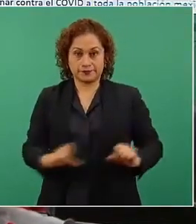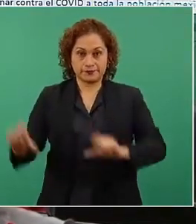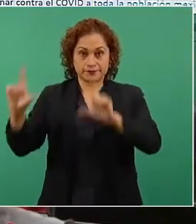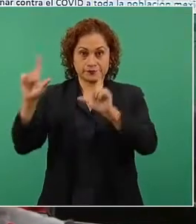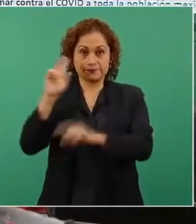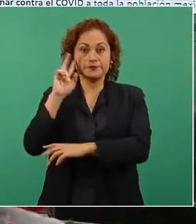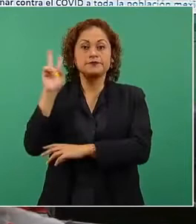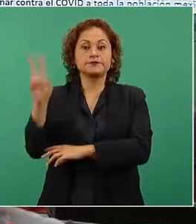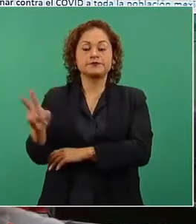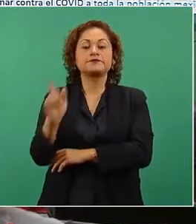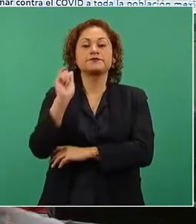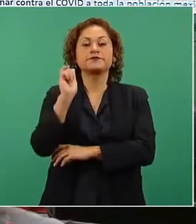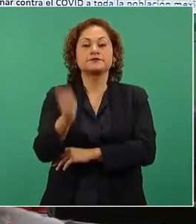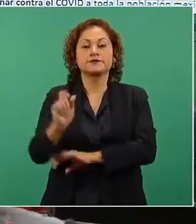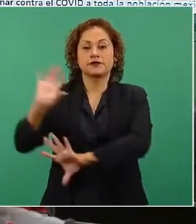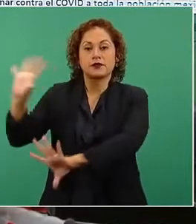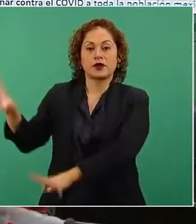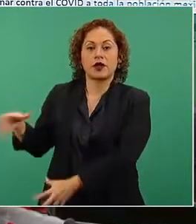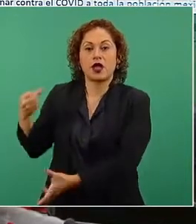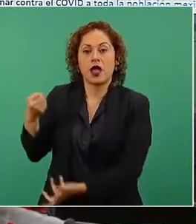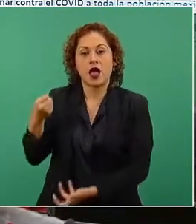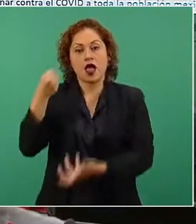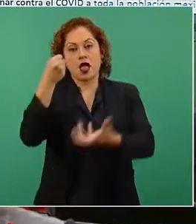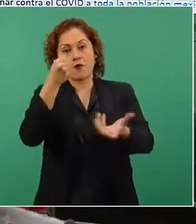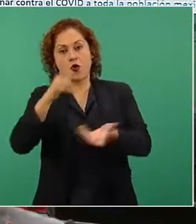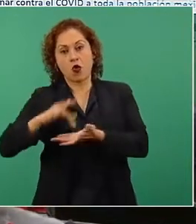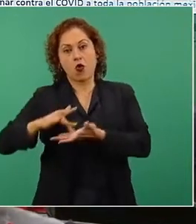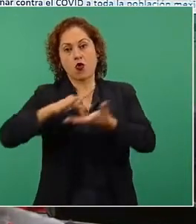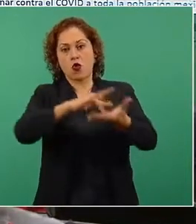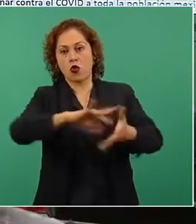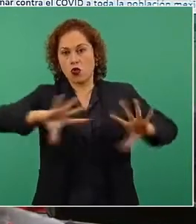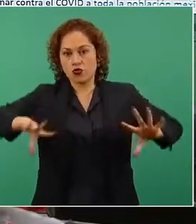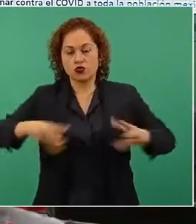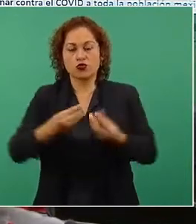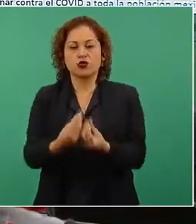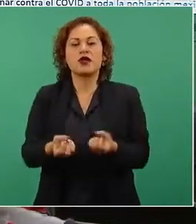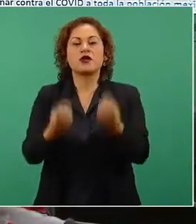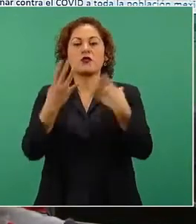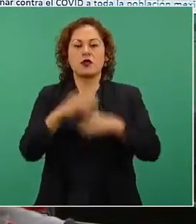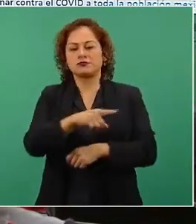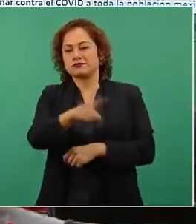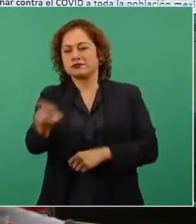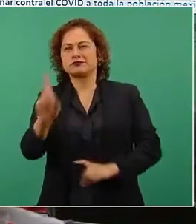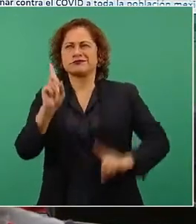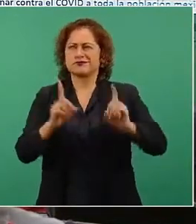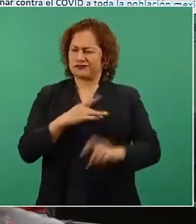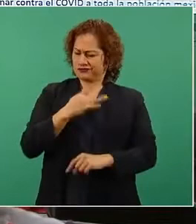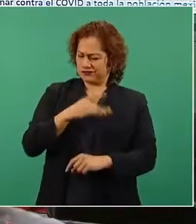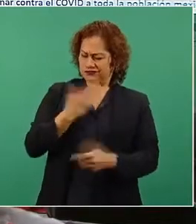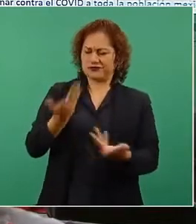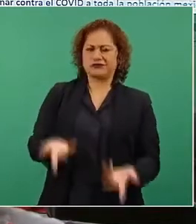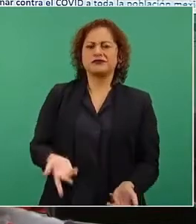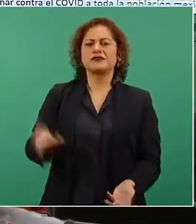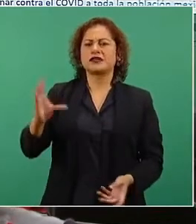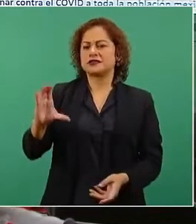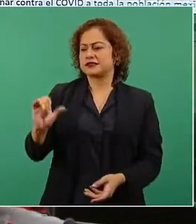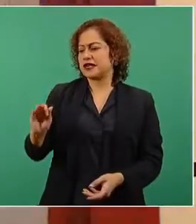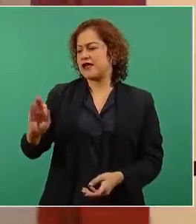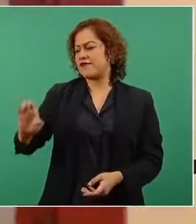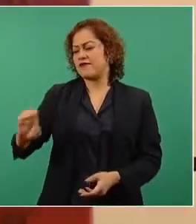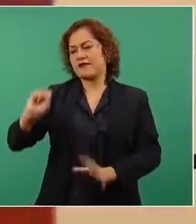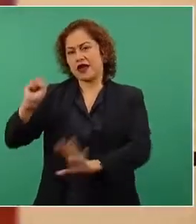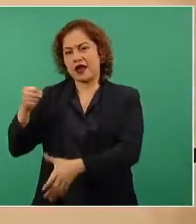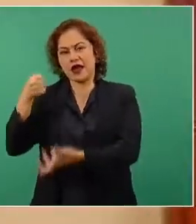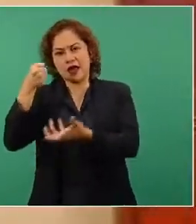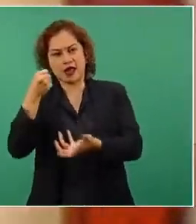el monto total de los subsidios. Porque es algo que se ha preguntado, ¿cuánto realmente subsidia la CFE a estas empresas